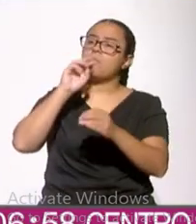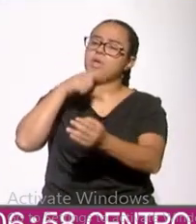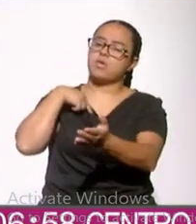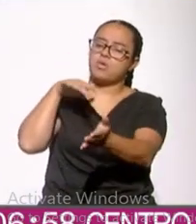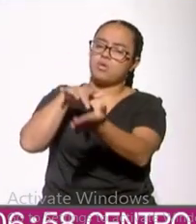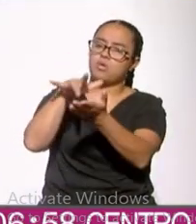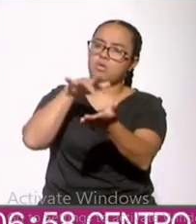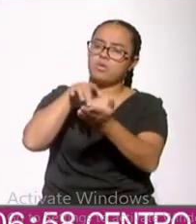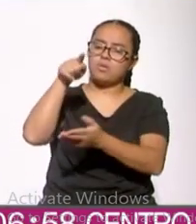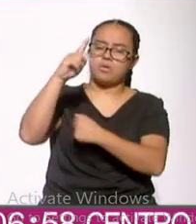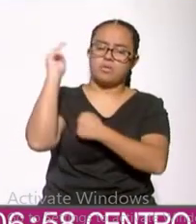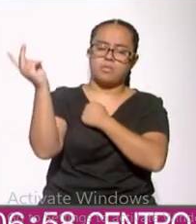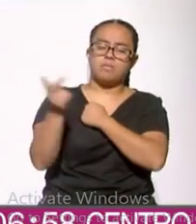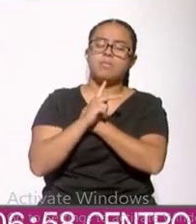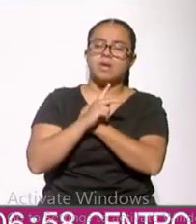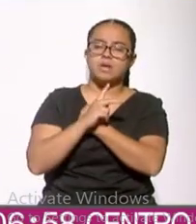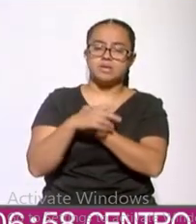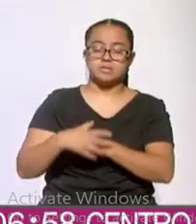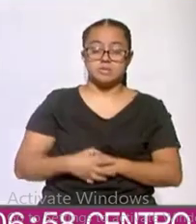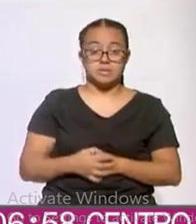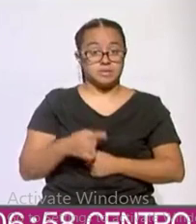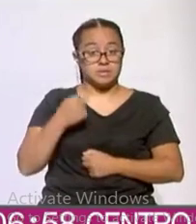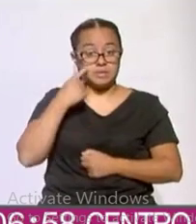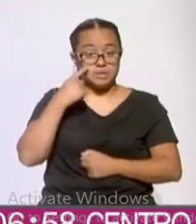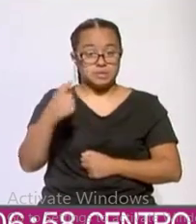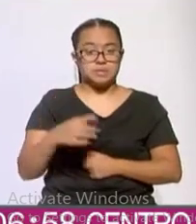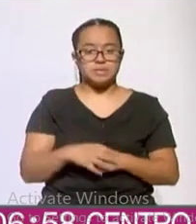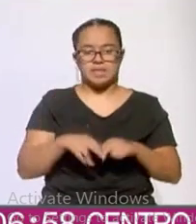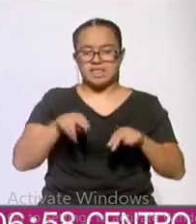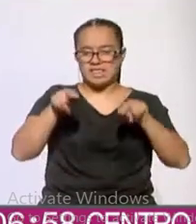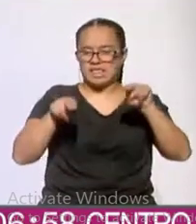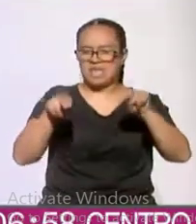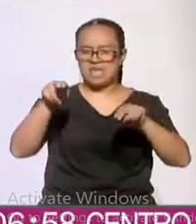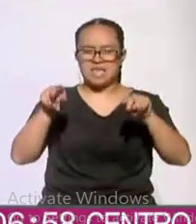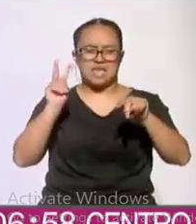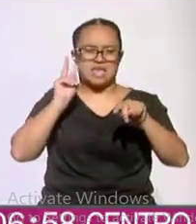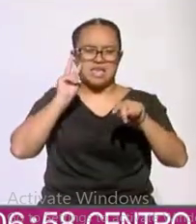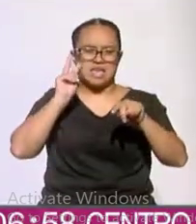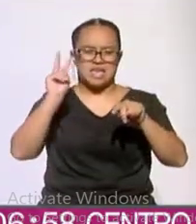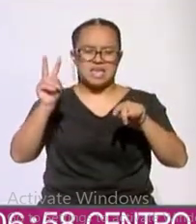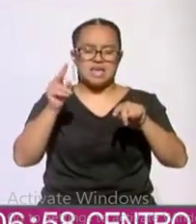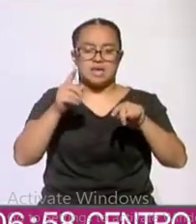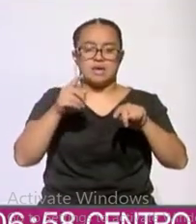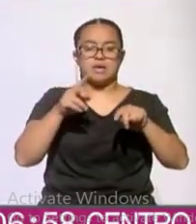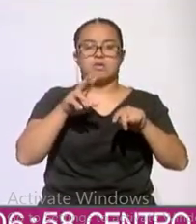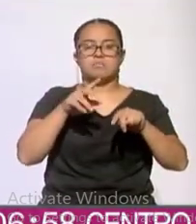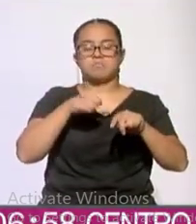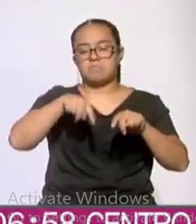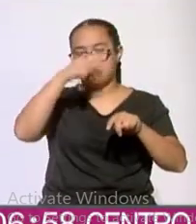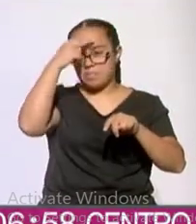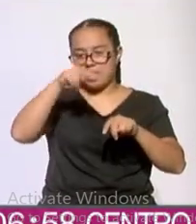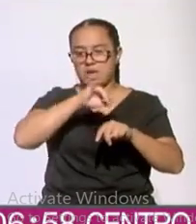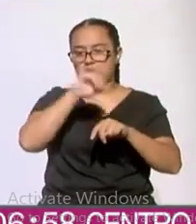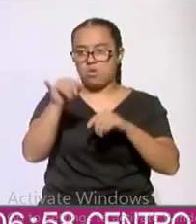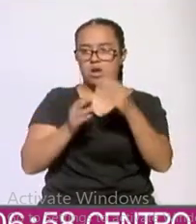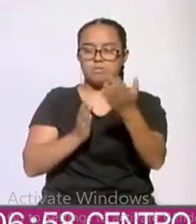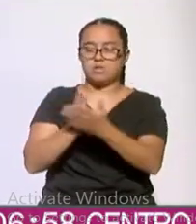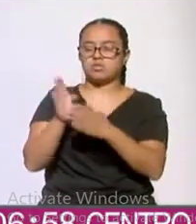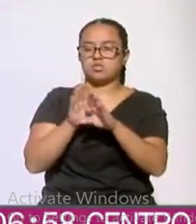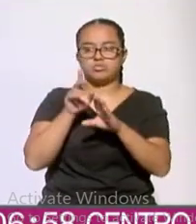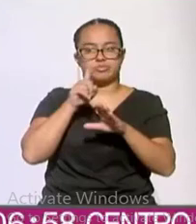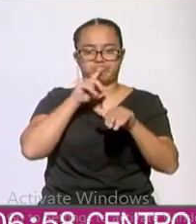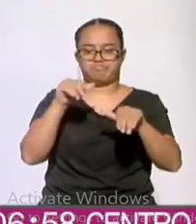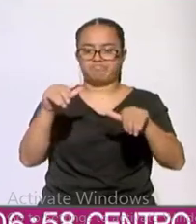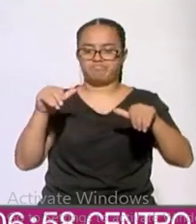alguno de los países que están en conflicto? Si ves, venimos de niveles de no intervencionismo o aislacionismo muy